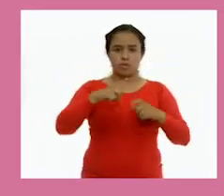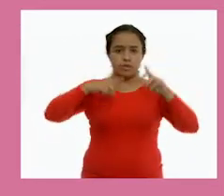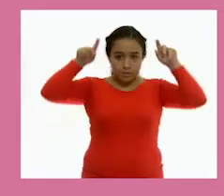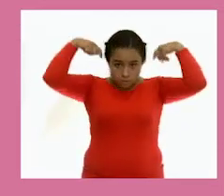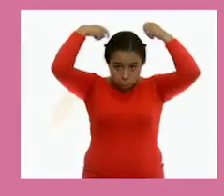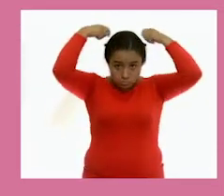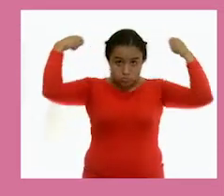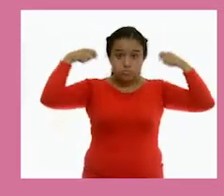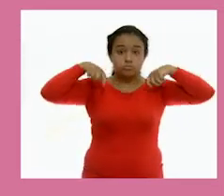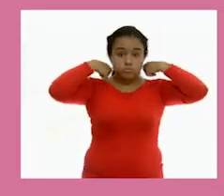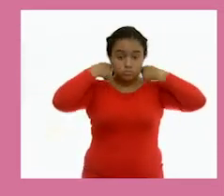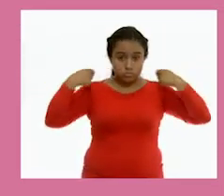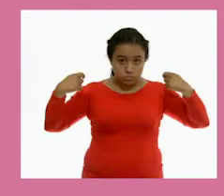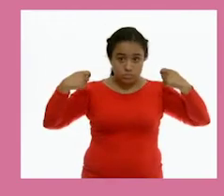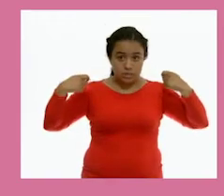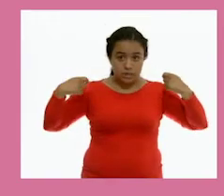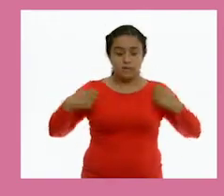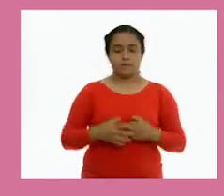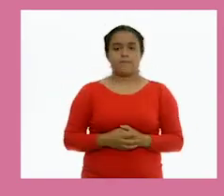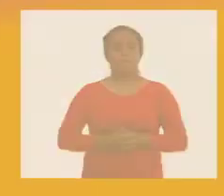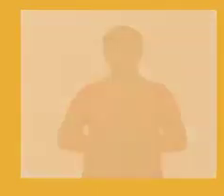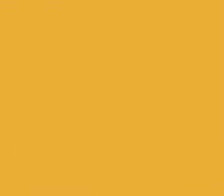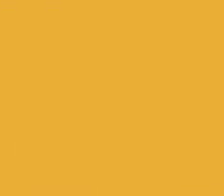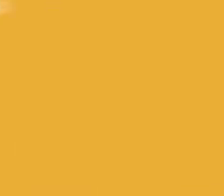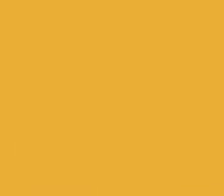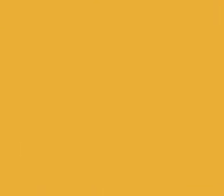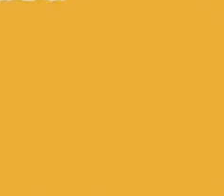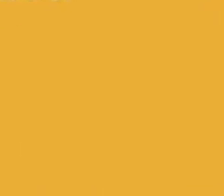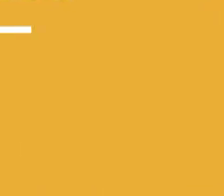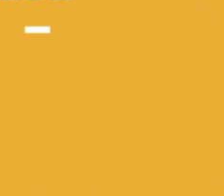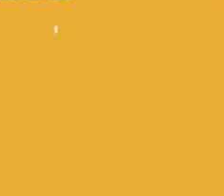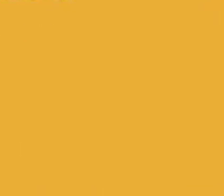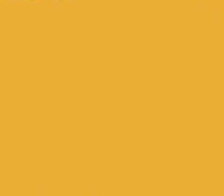cuerdas sobre tu cabeza y alrededor de tu cuello.